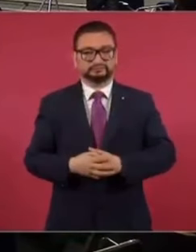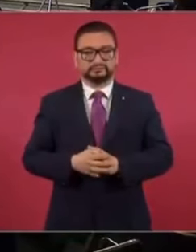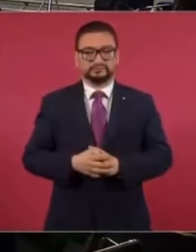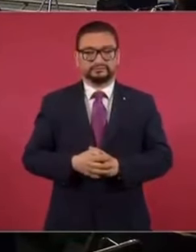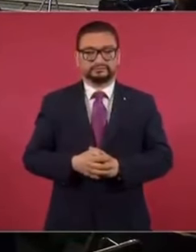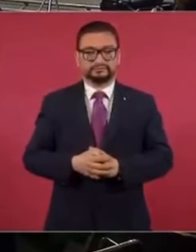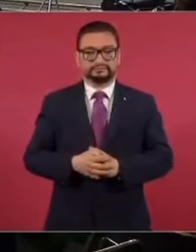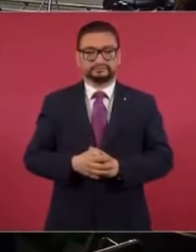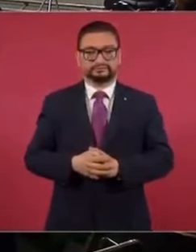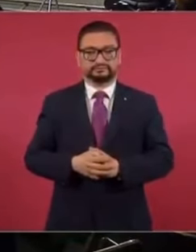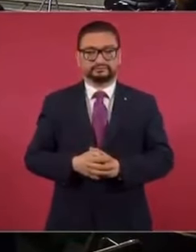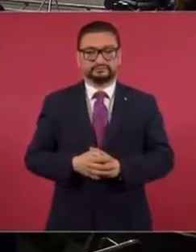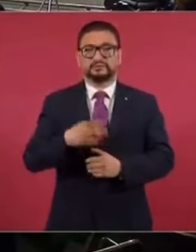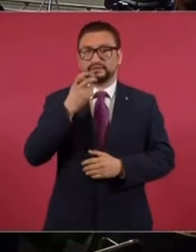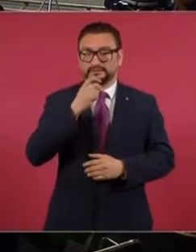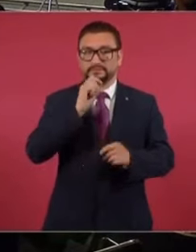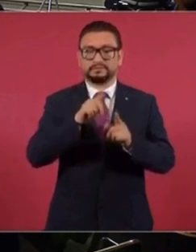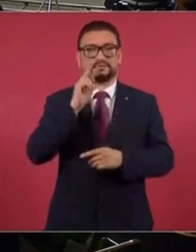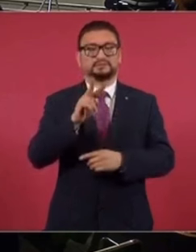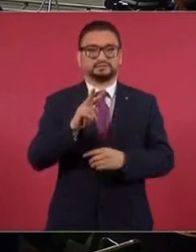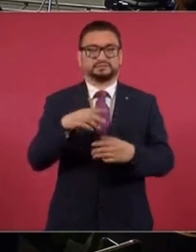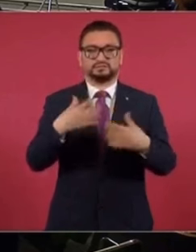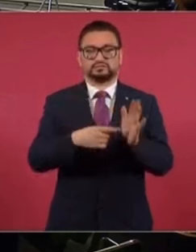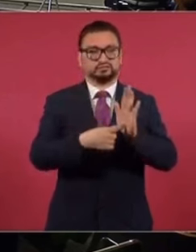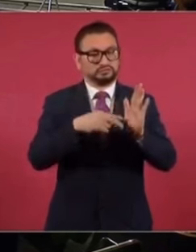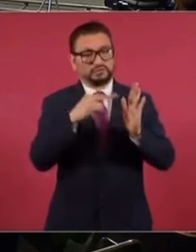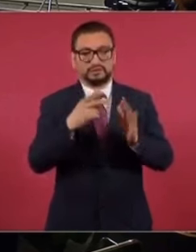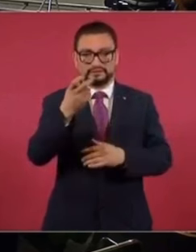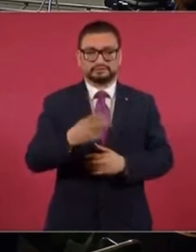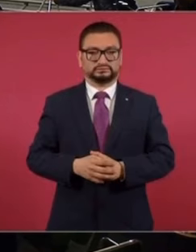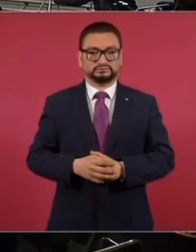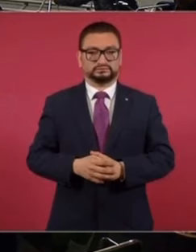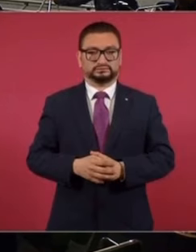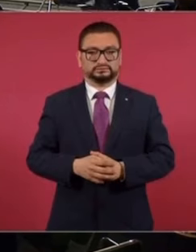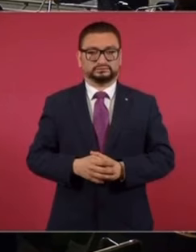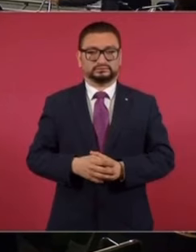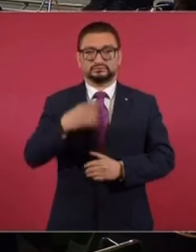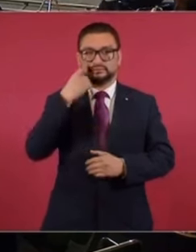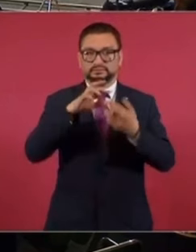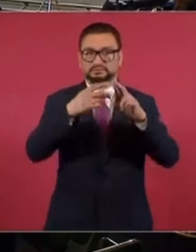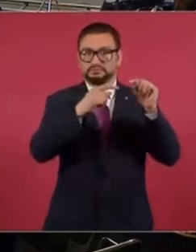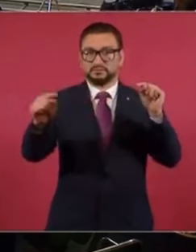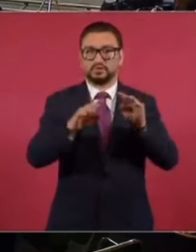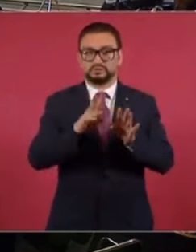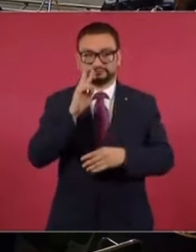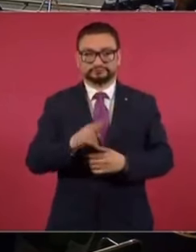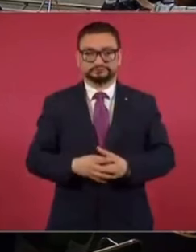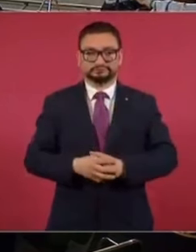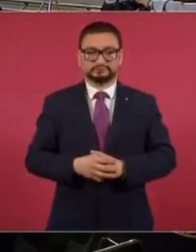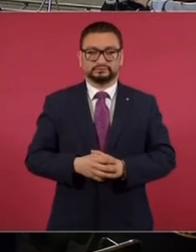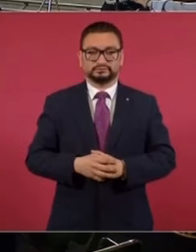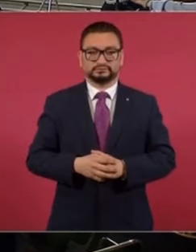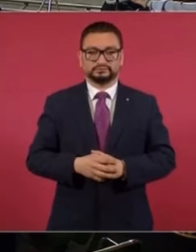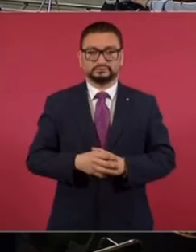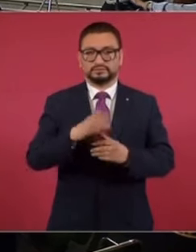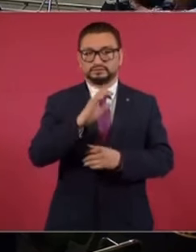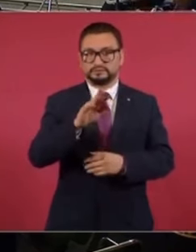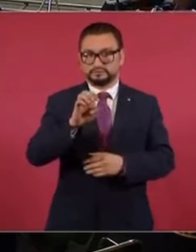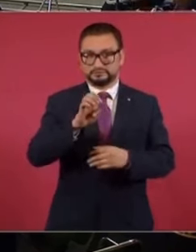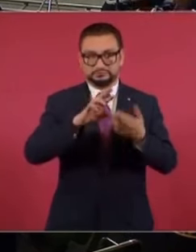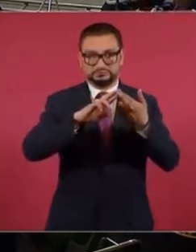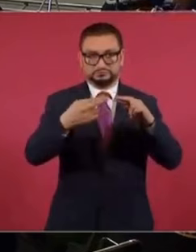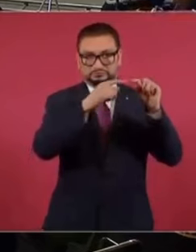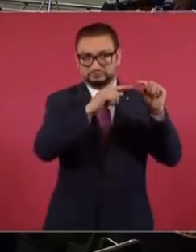en donde es también muy representativa esta. Miren, hasta aquí la Comisión Federal